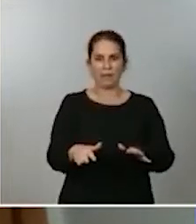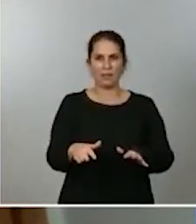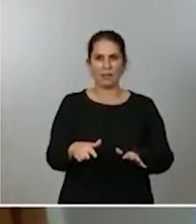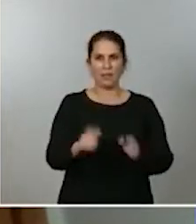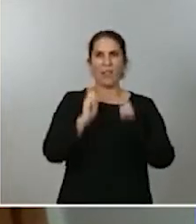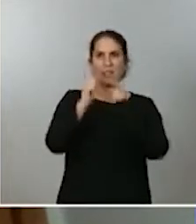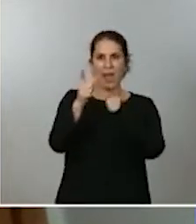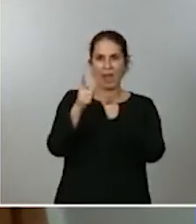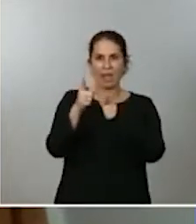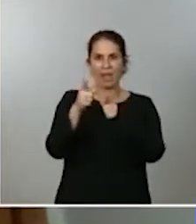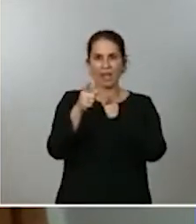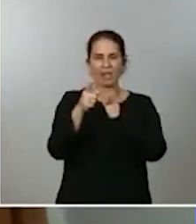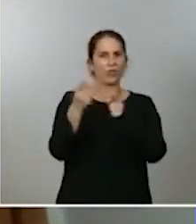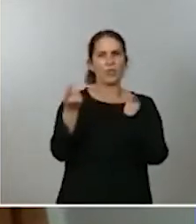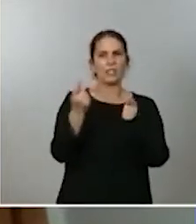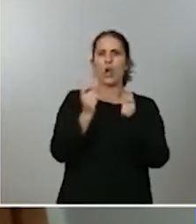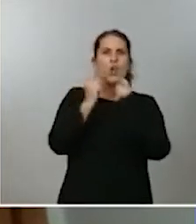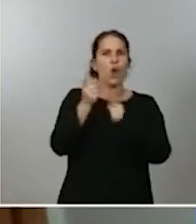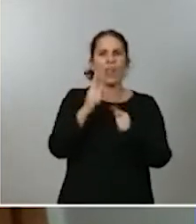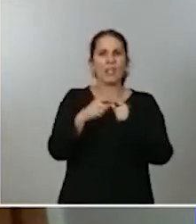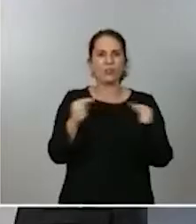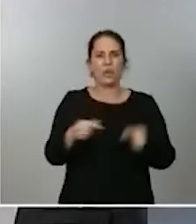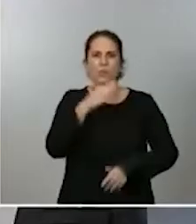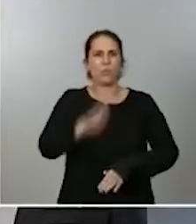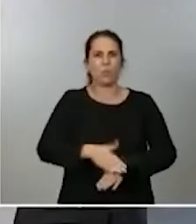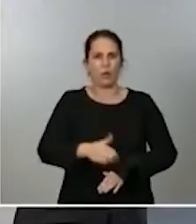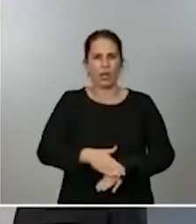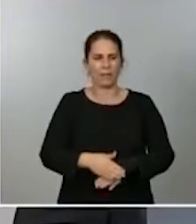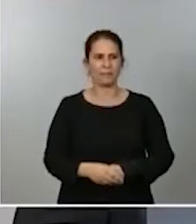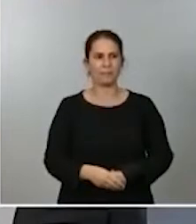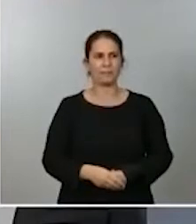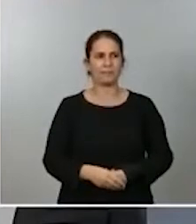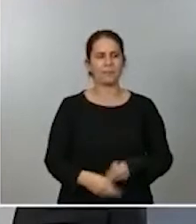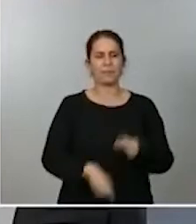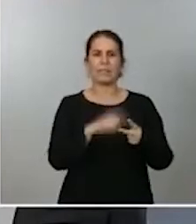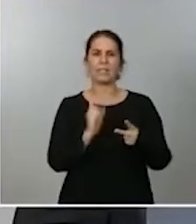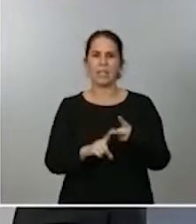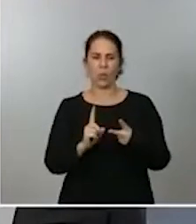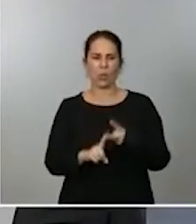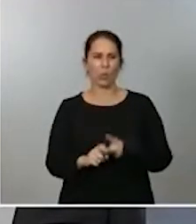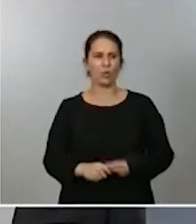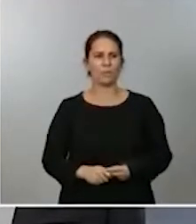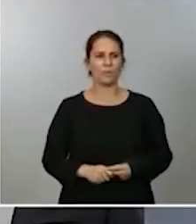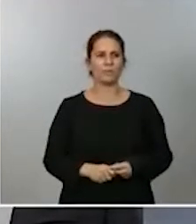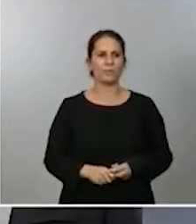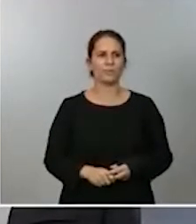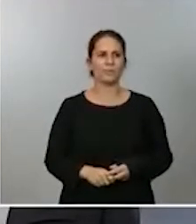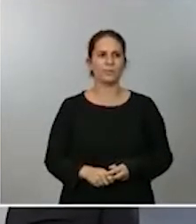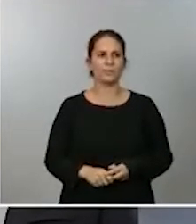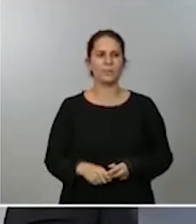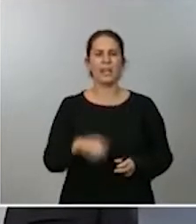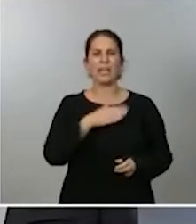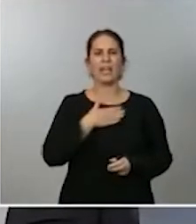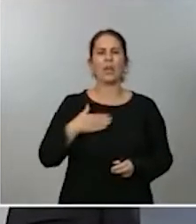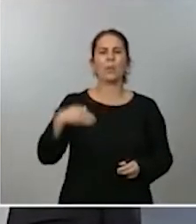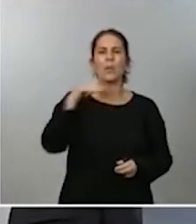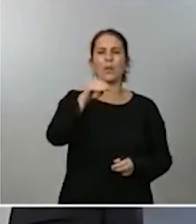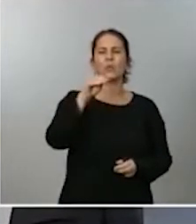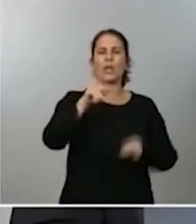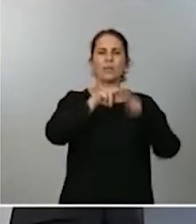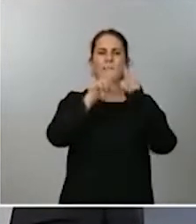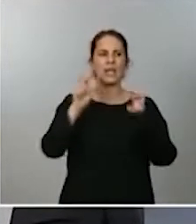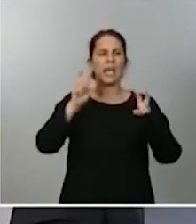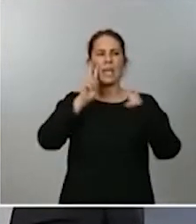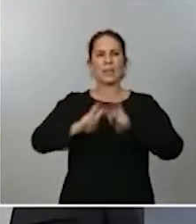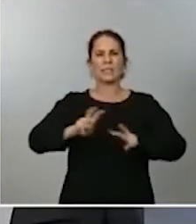ofrecen a Asturias, que lo ha reclamado. Y en segundo lugar, les quería preguntar sobre la investigación de la Fiscalía,